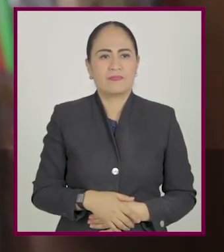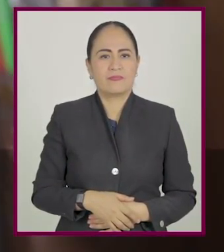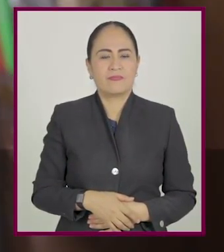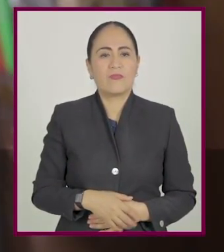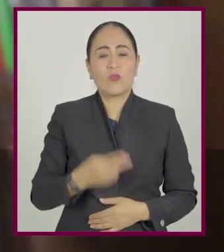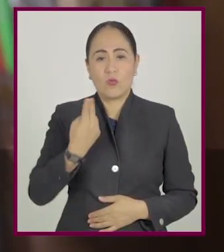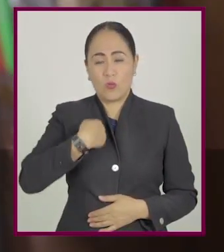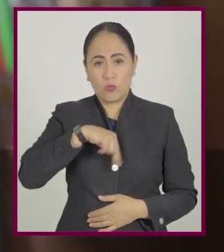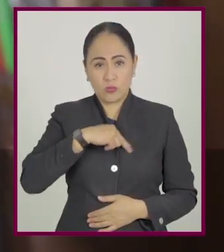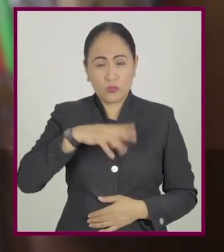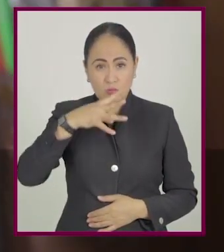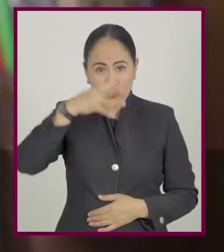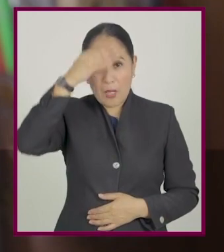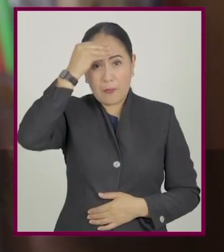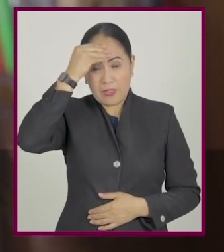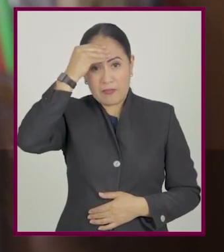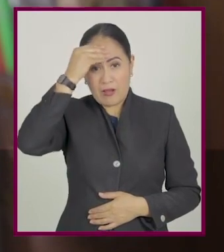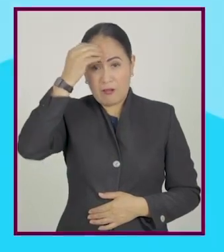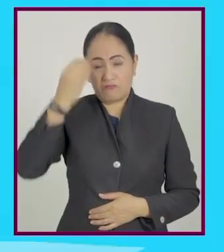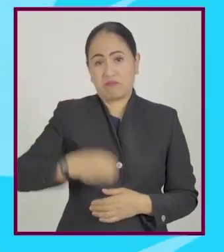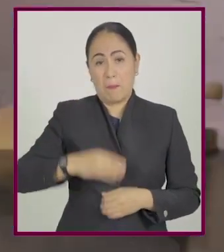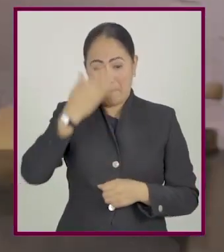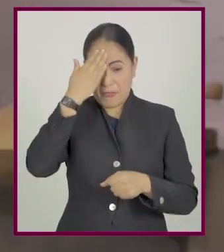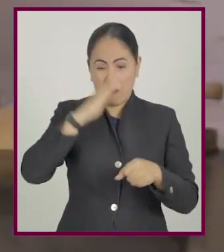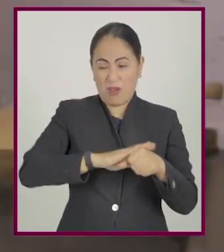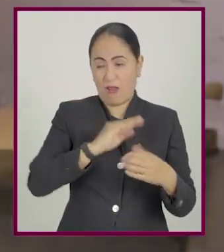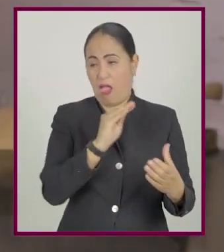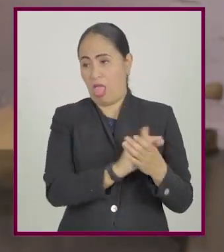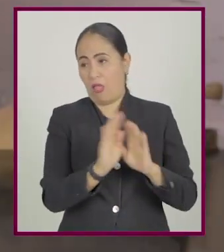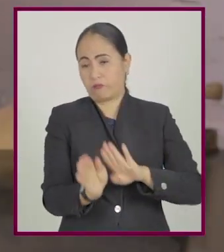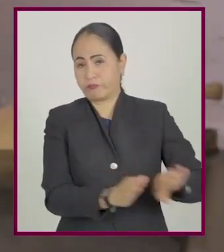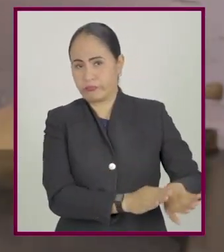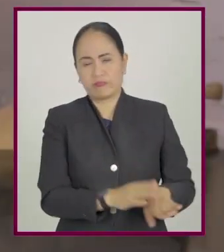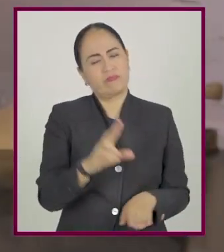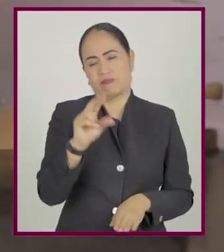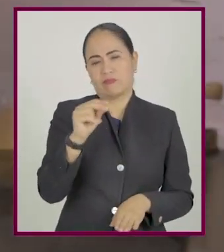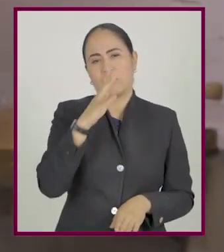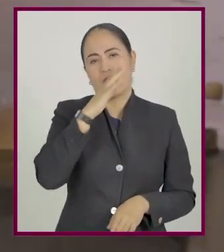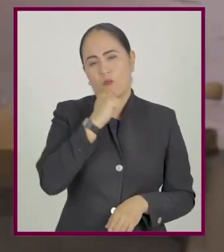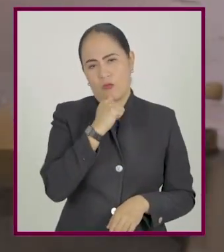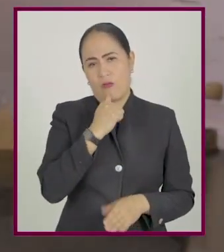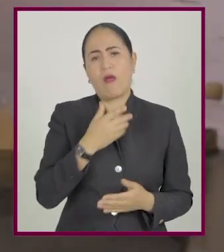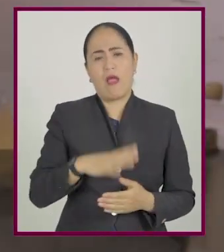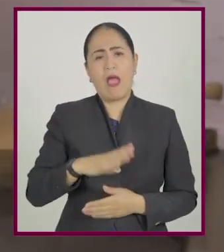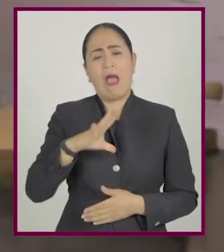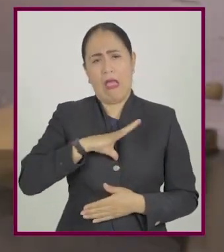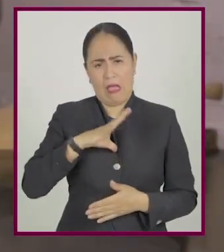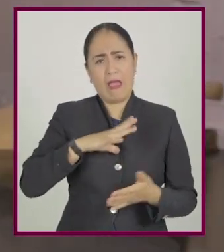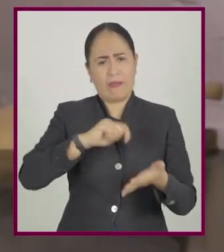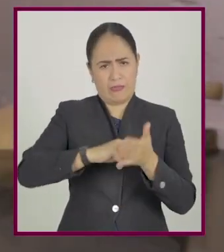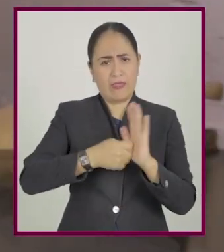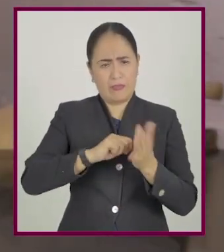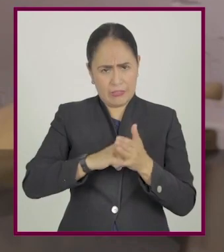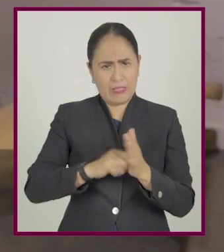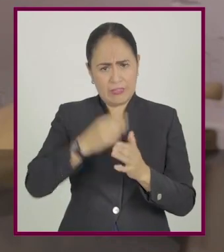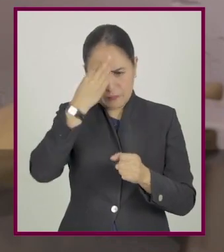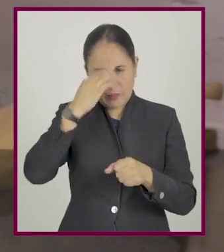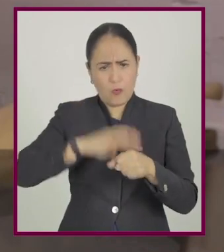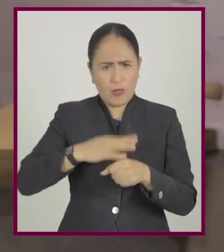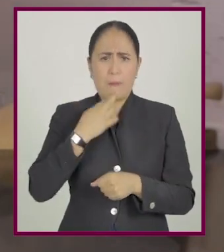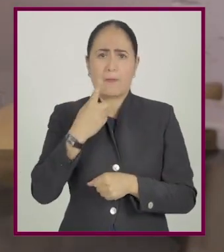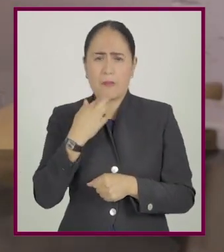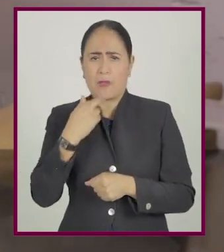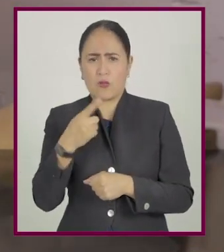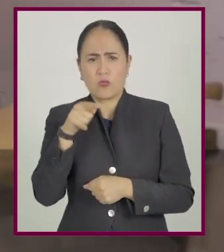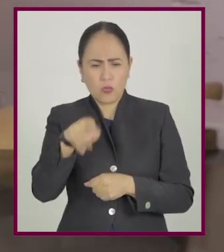No podemos aprender sin usar memoria. Hay técnicas para ayudarte a mejorar tu memoria. Encuentra